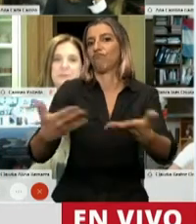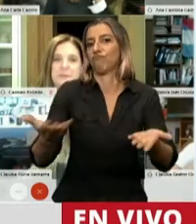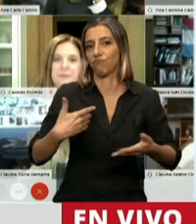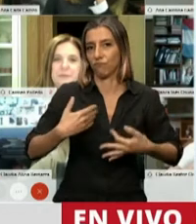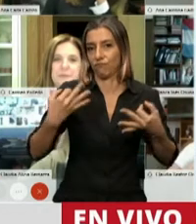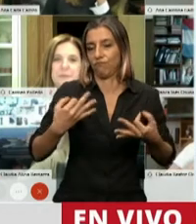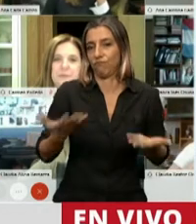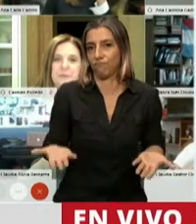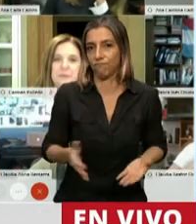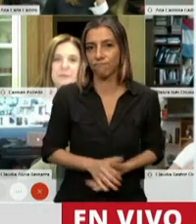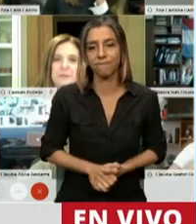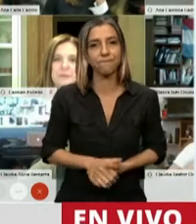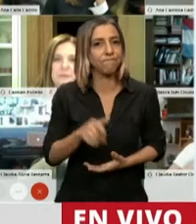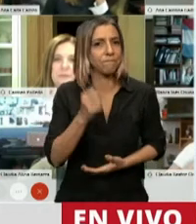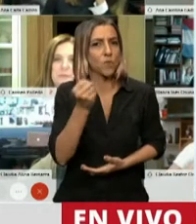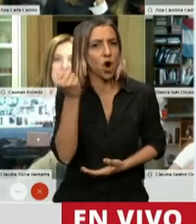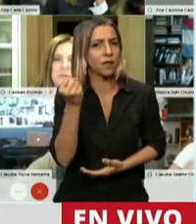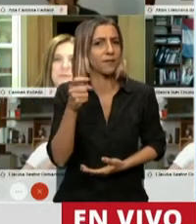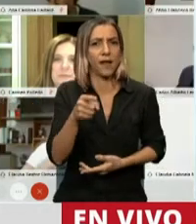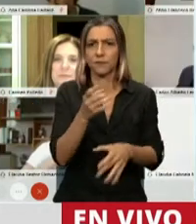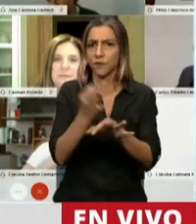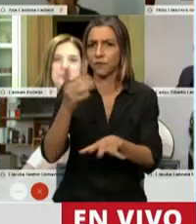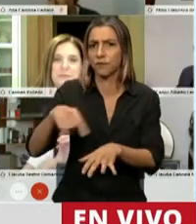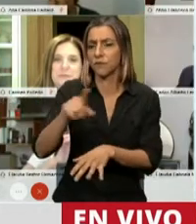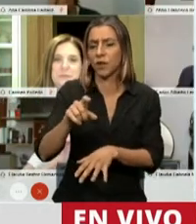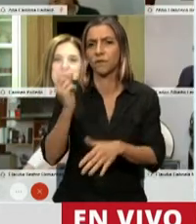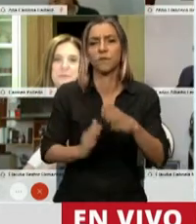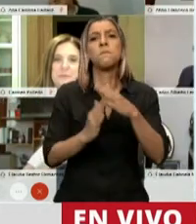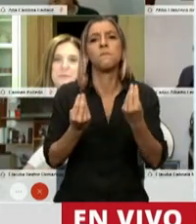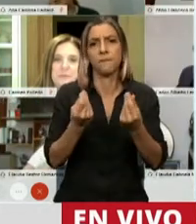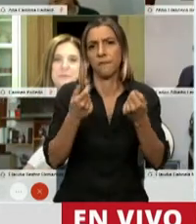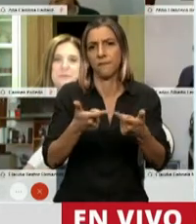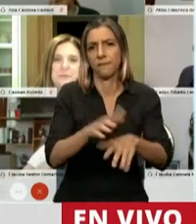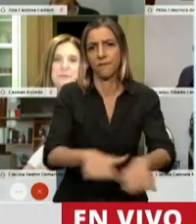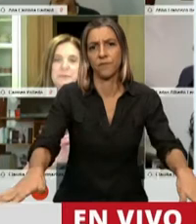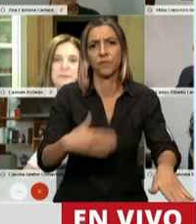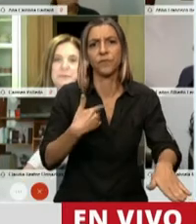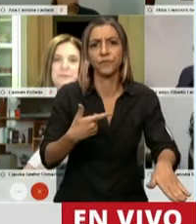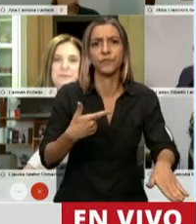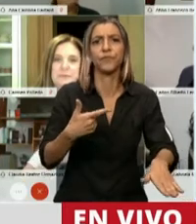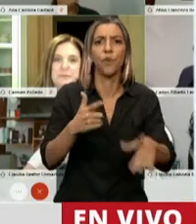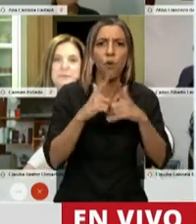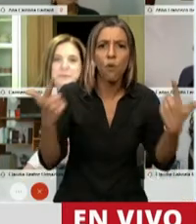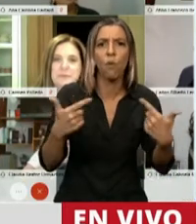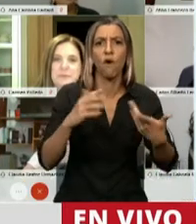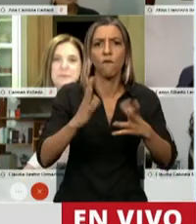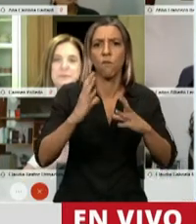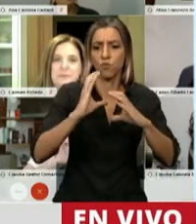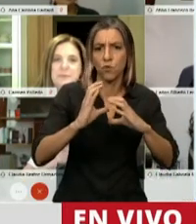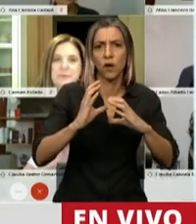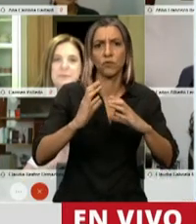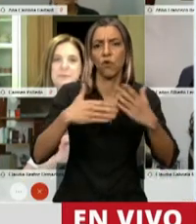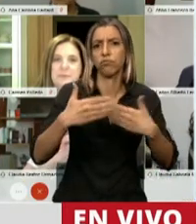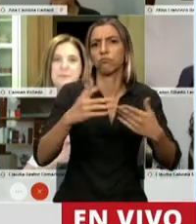clave para el crecimiento de niños, niñas que se ocupa del desarrollaje. Que estimula y mejora la comunicación.